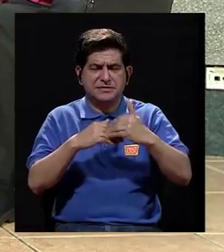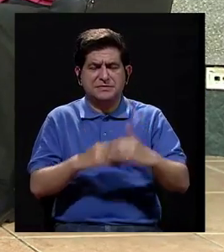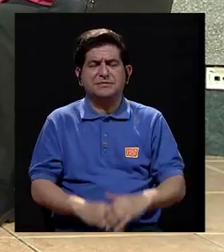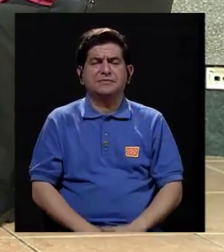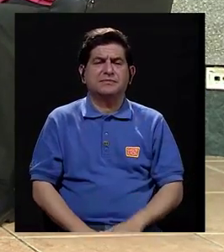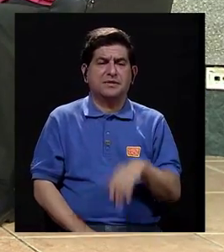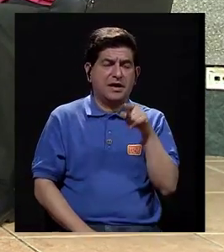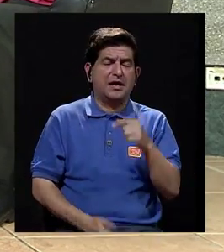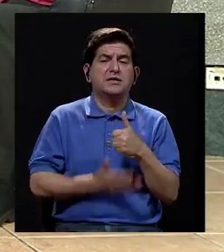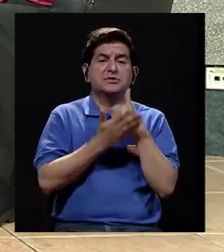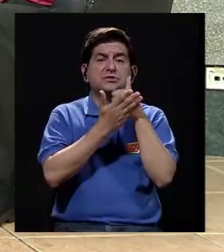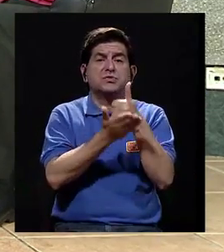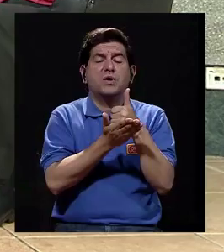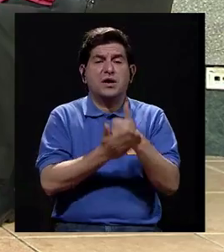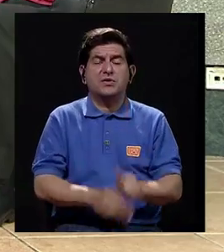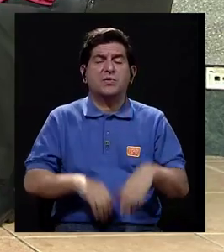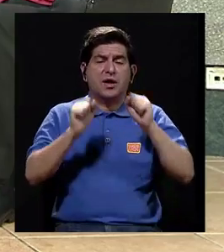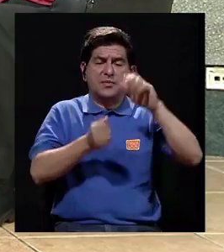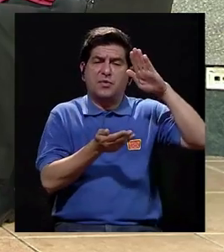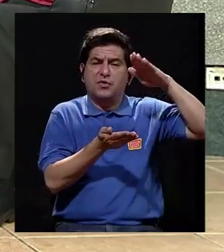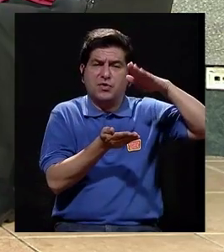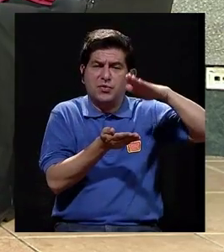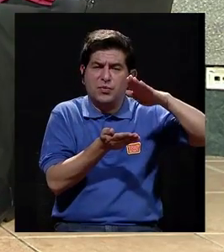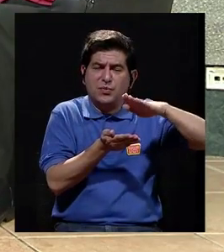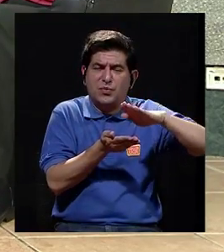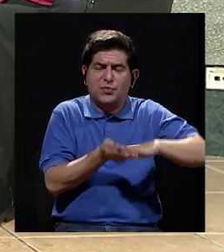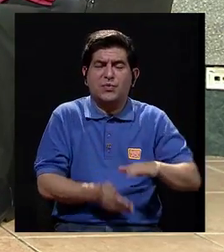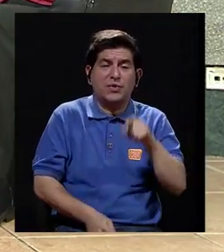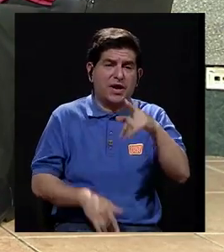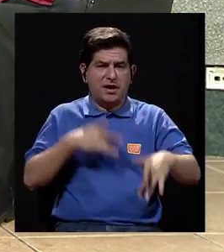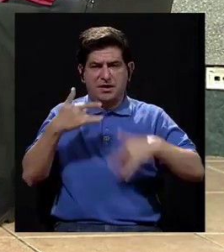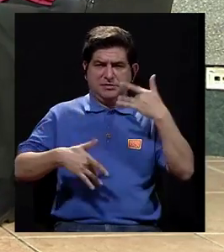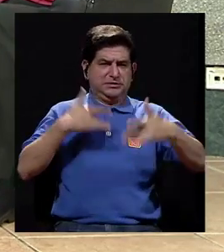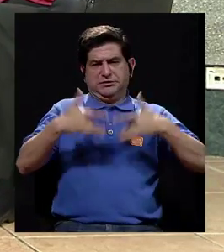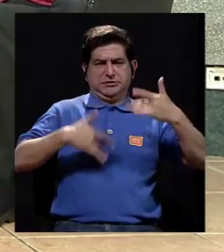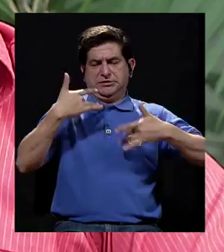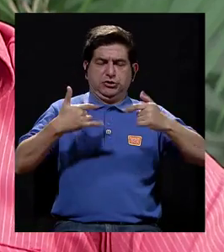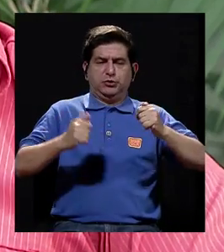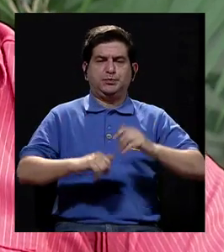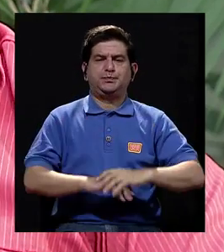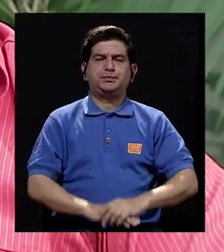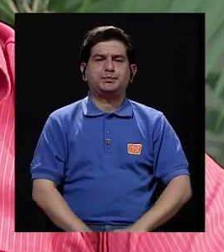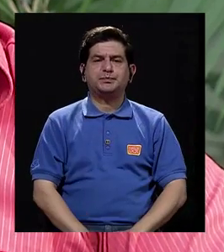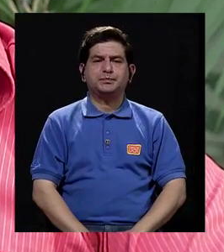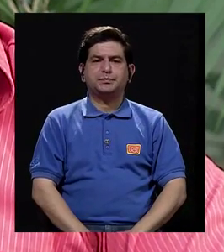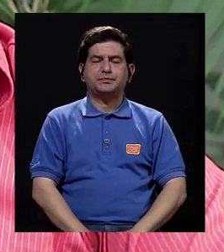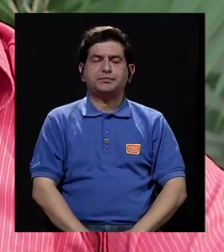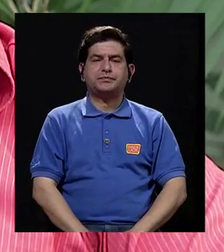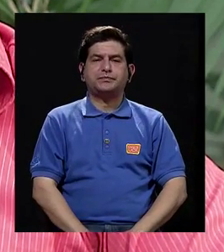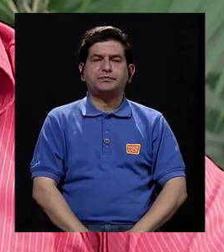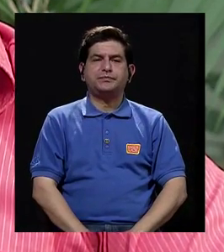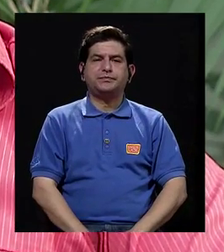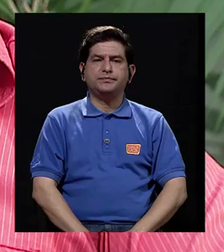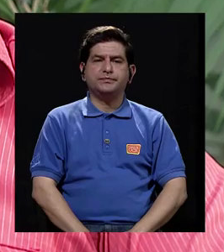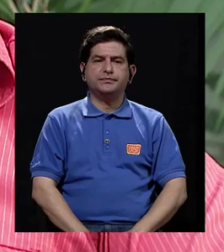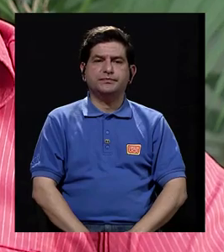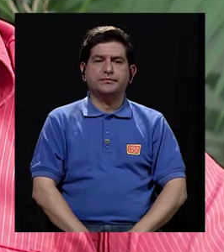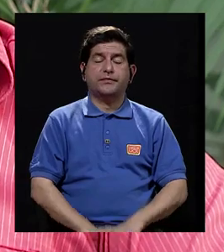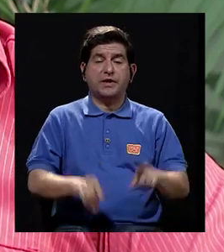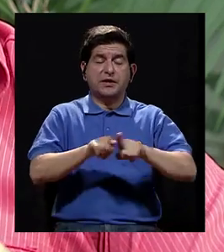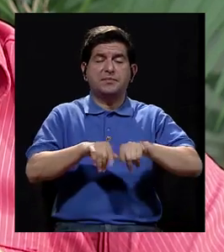pancito tostado, digamos, cosas así que le ayuden a ellos a minimizar las náuseas, los malestares. Es exactamente la sensación.